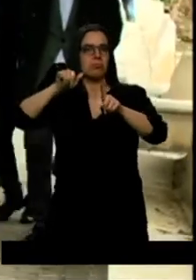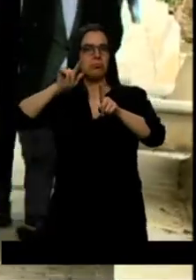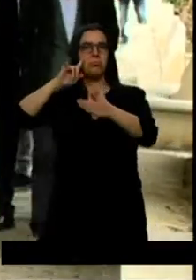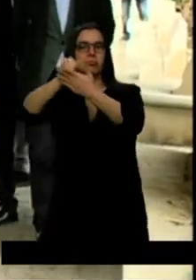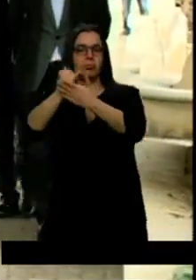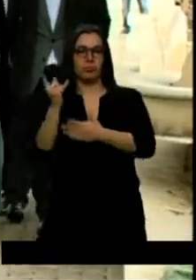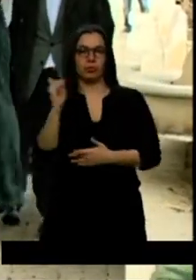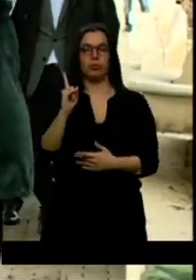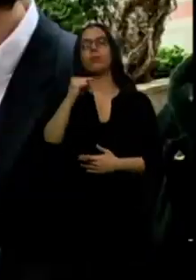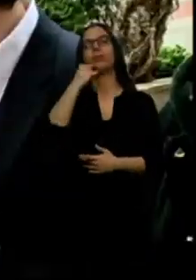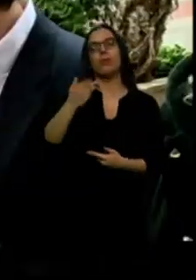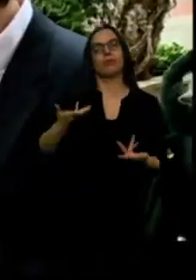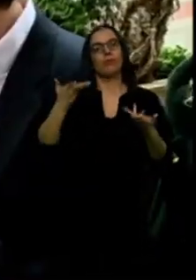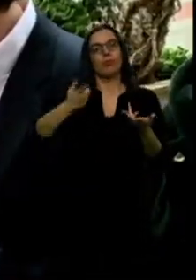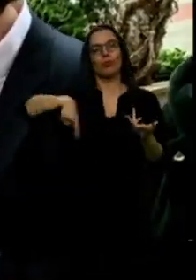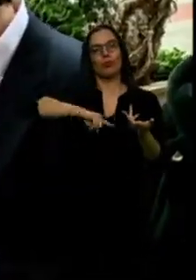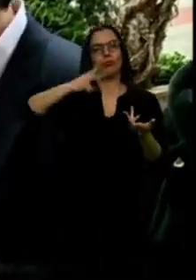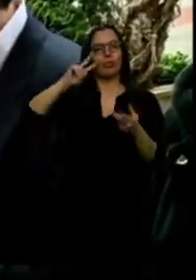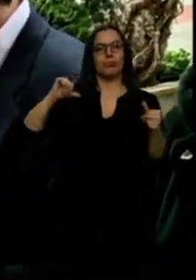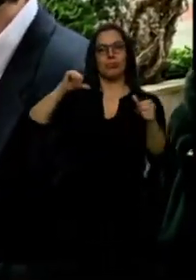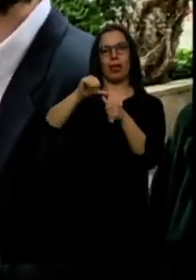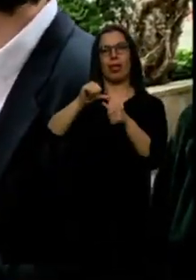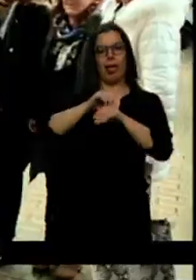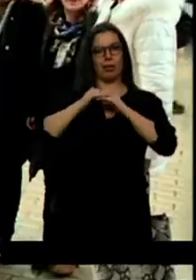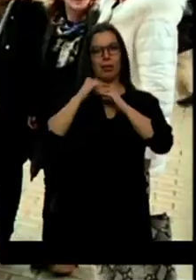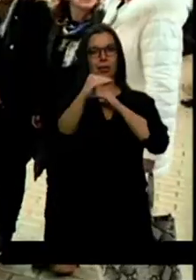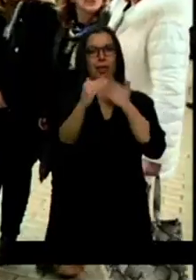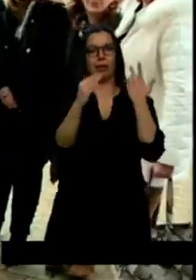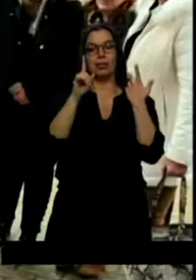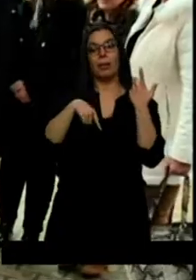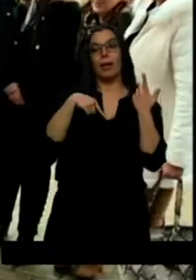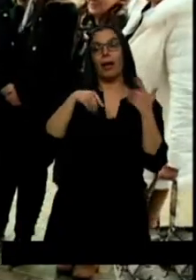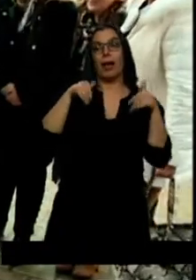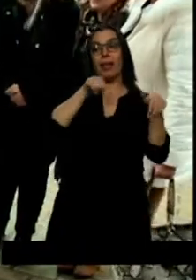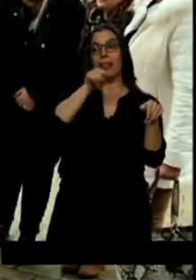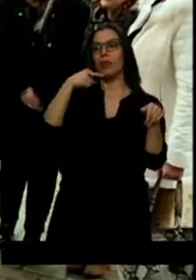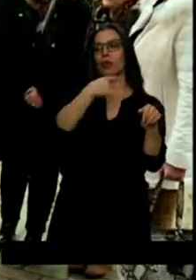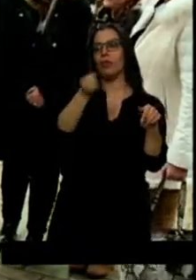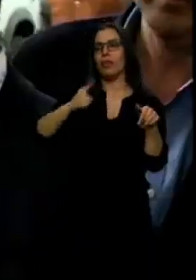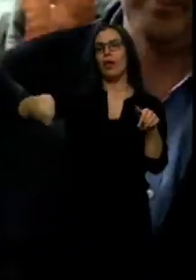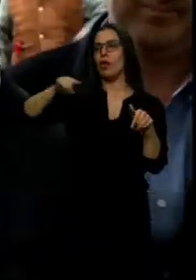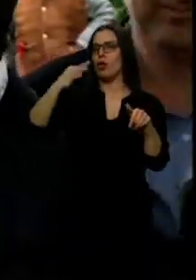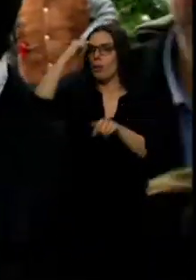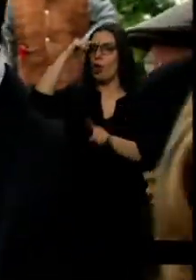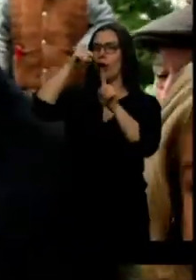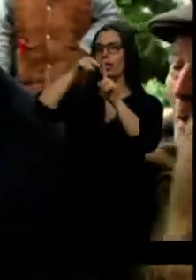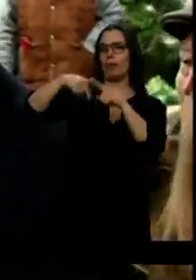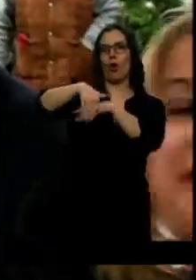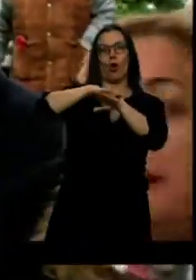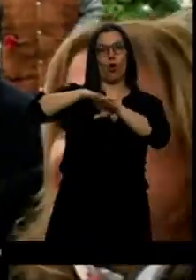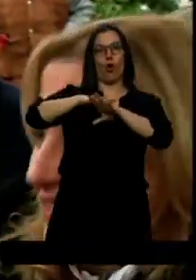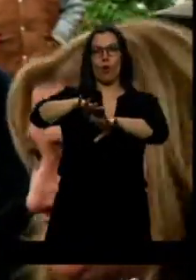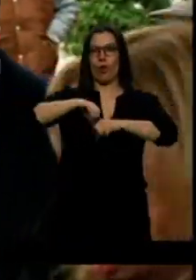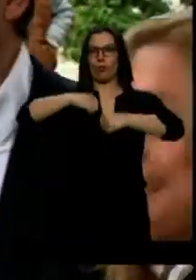y estabilidad y marca a los candidatos el objetivo de salir a ganar y gobernar después del 26 de mayo. Da por cerrada la página de los